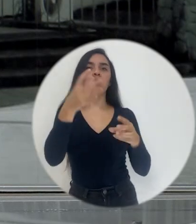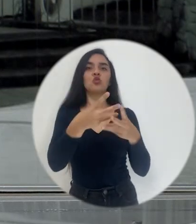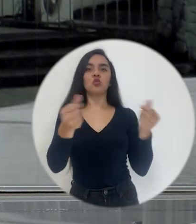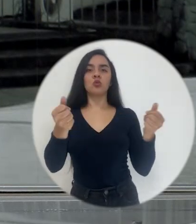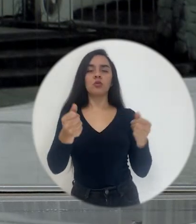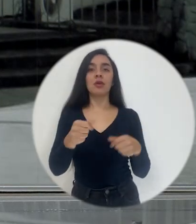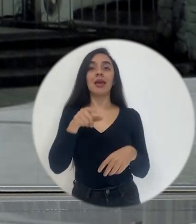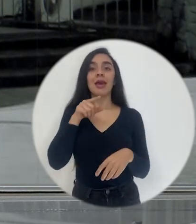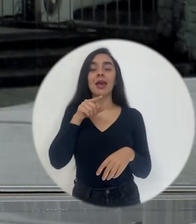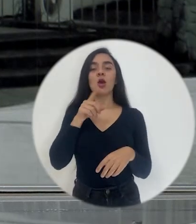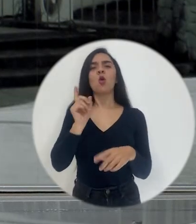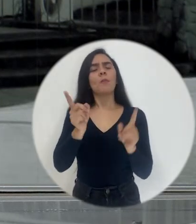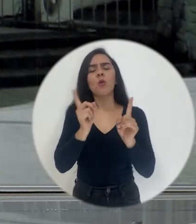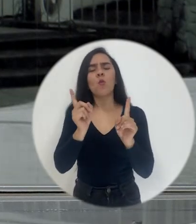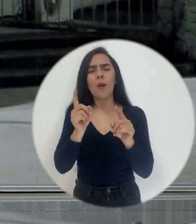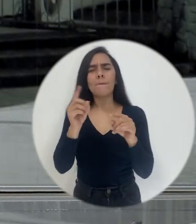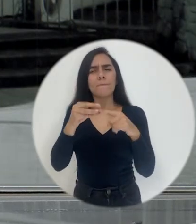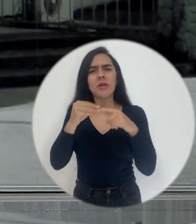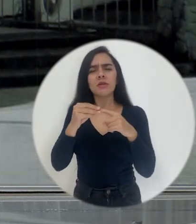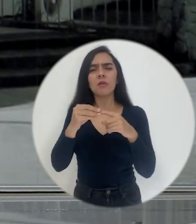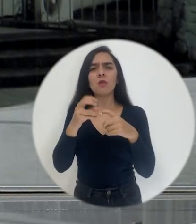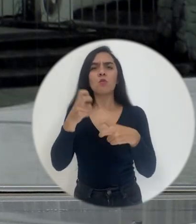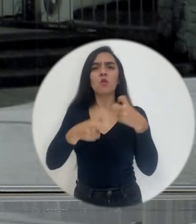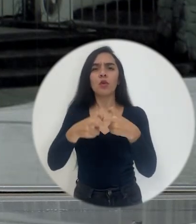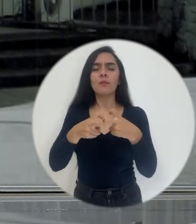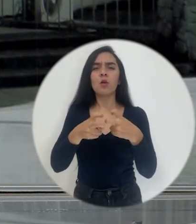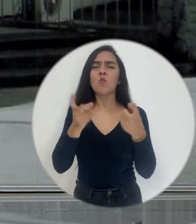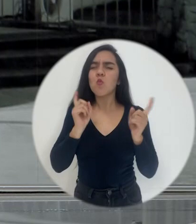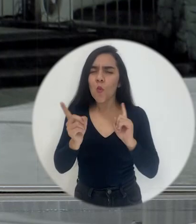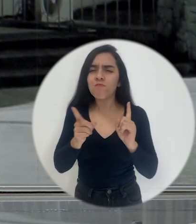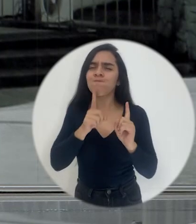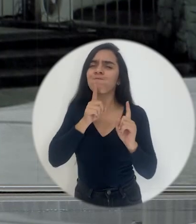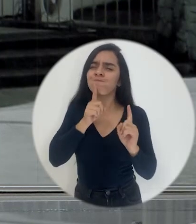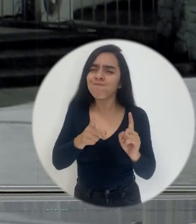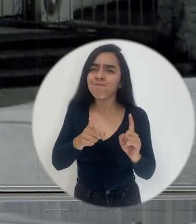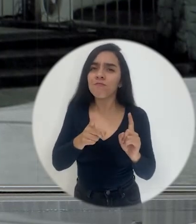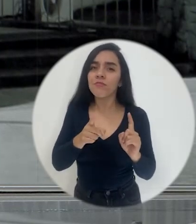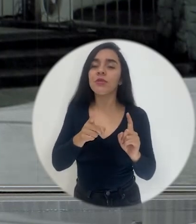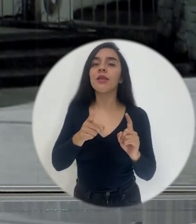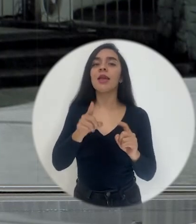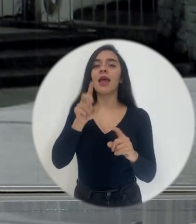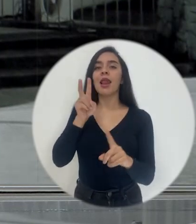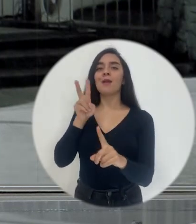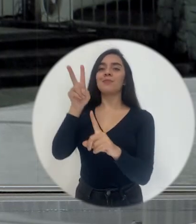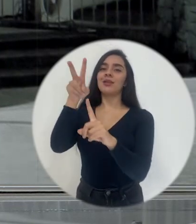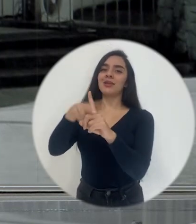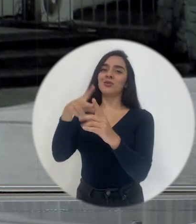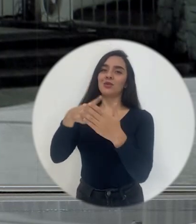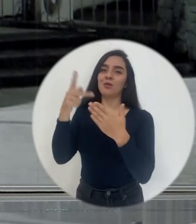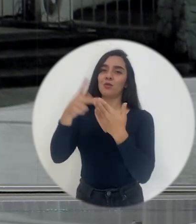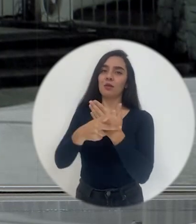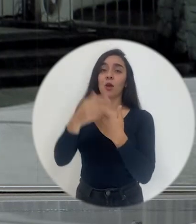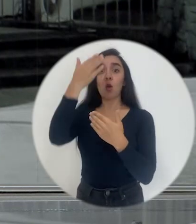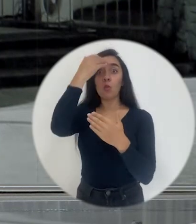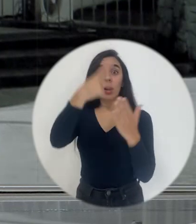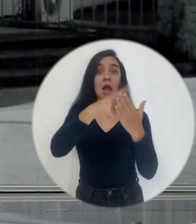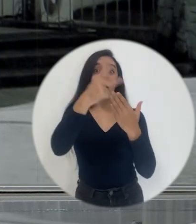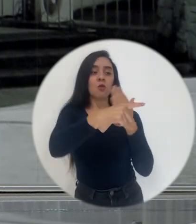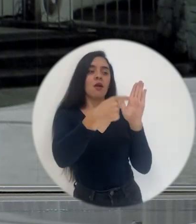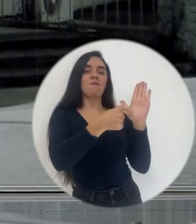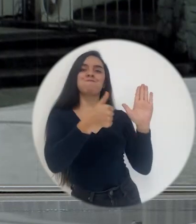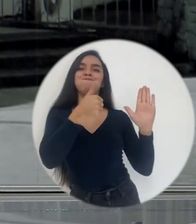¿Cuál ha sido el principal problema? La aplicación, realmente, del programa en sí mismo. O sea, el programa es bastante bueno,